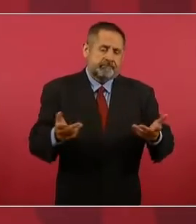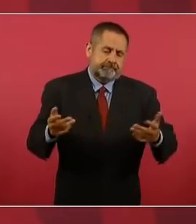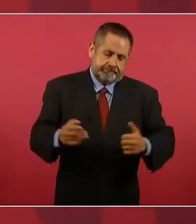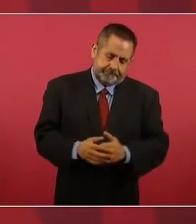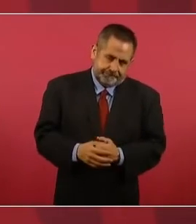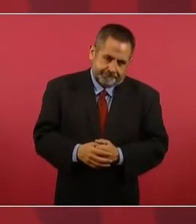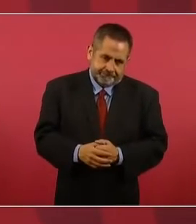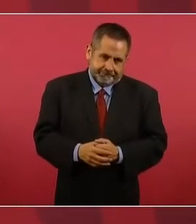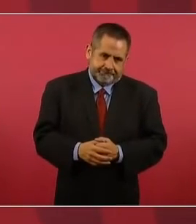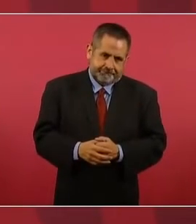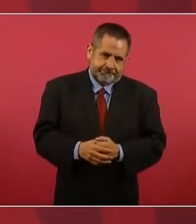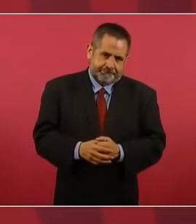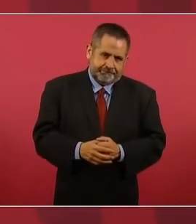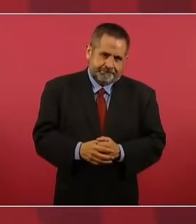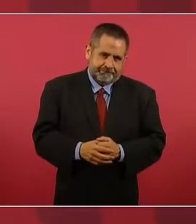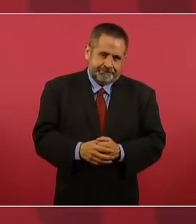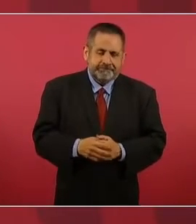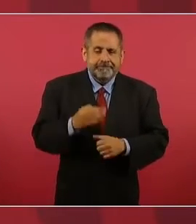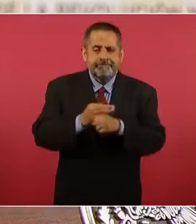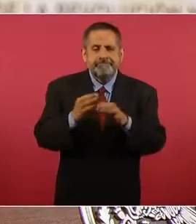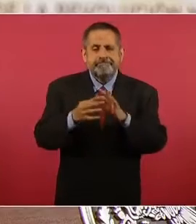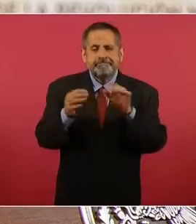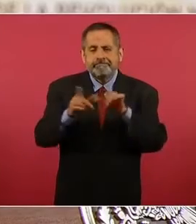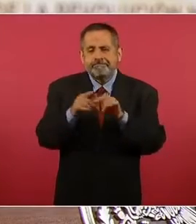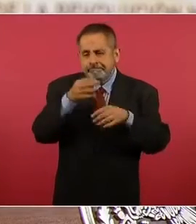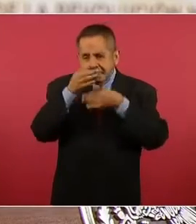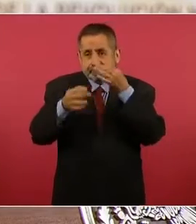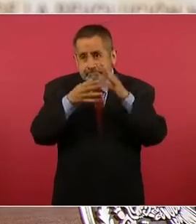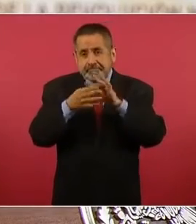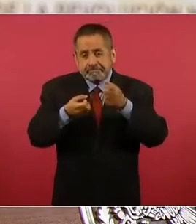no puedo decir más.